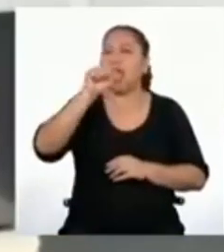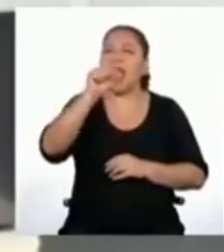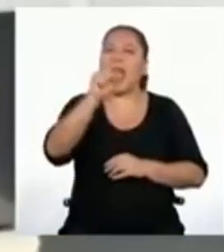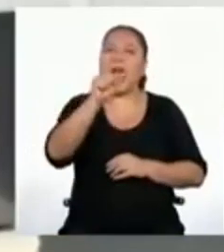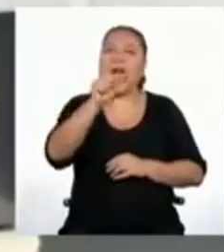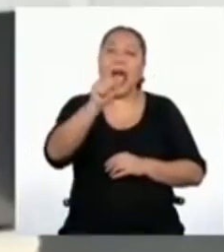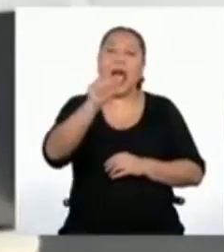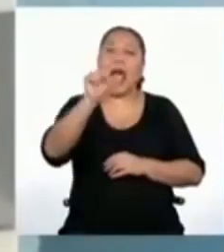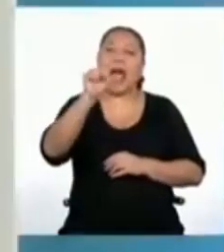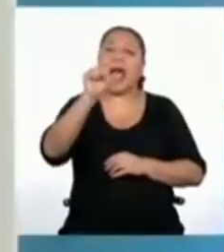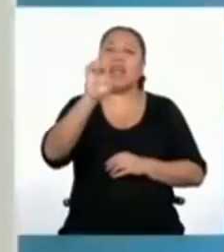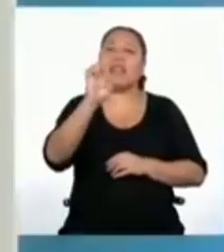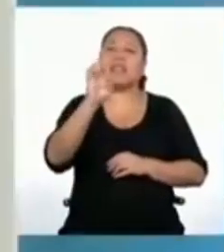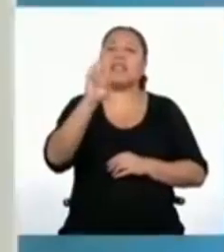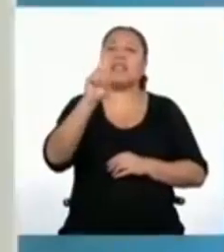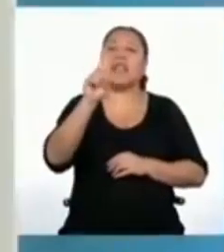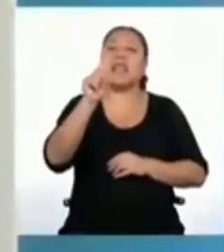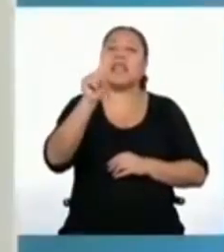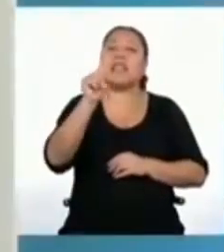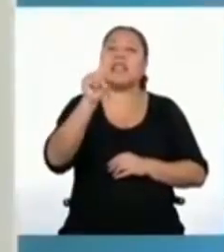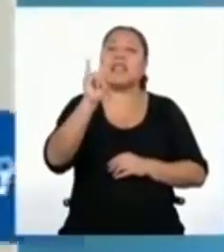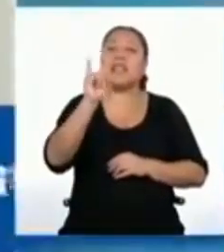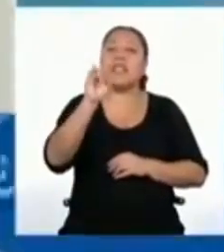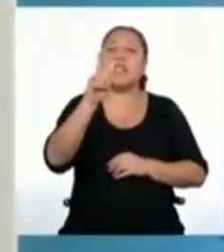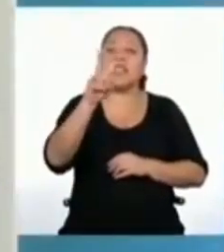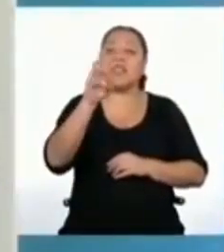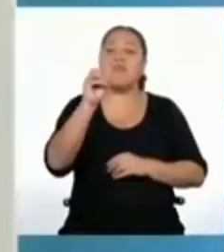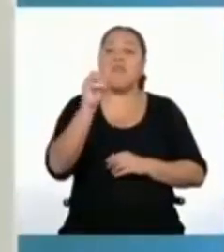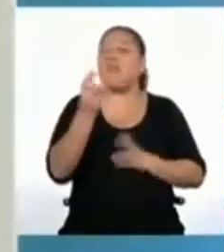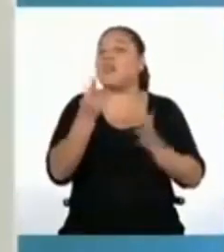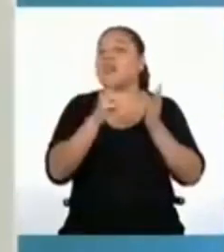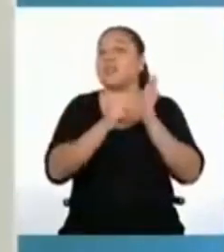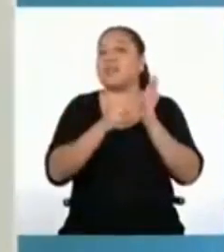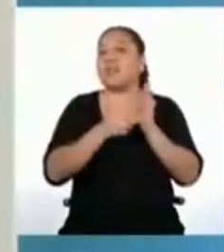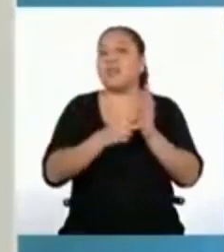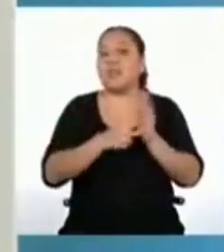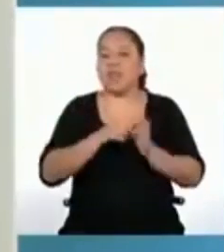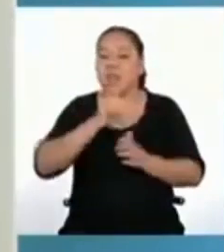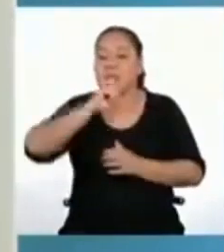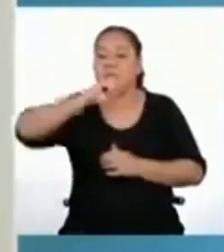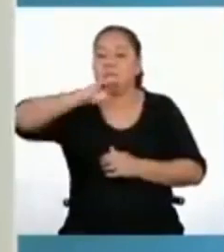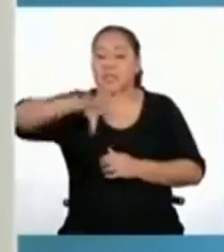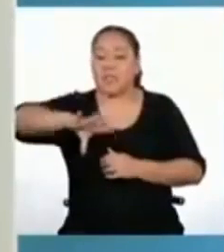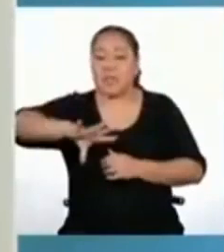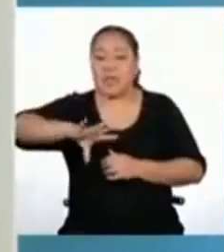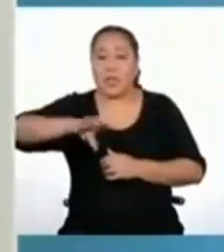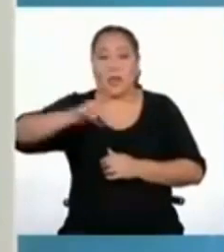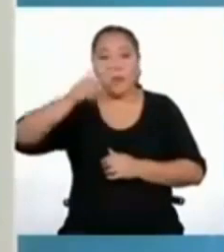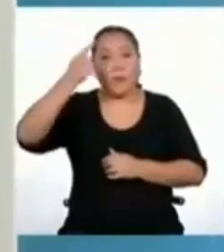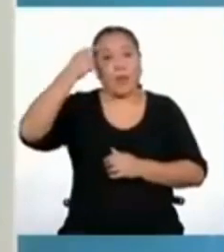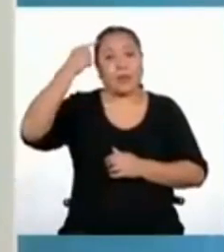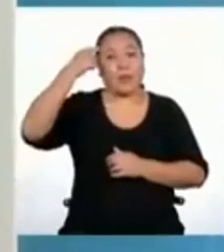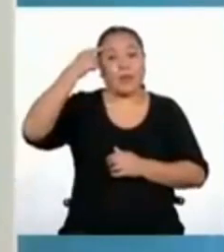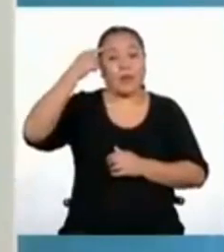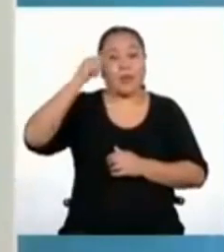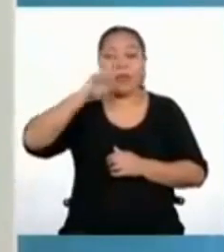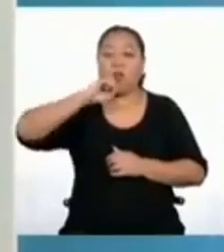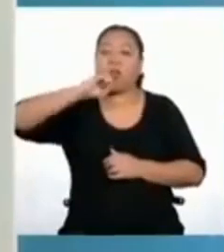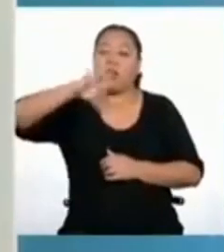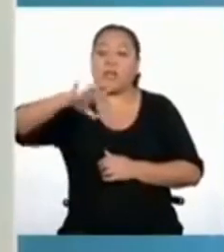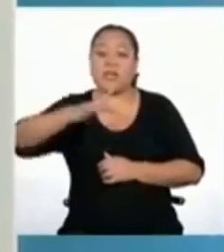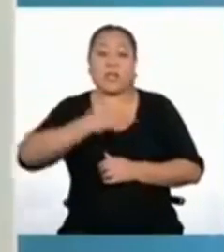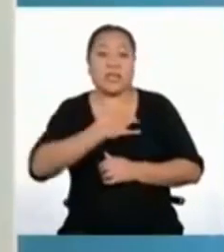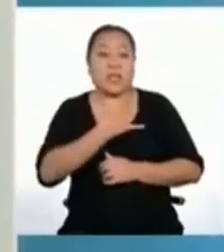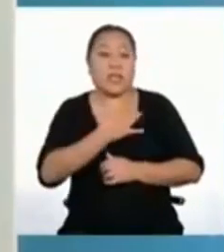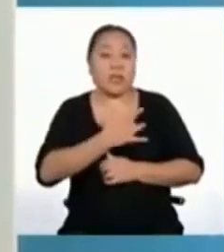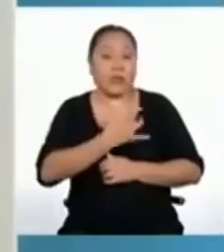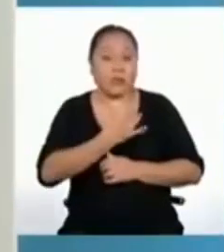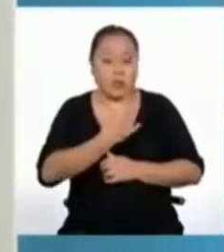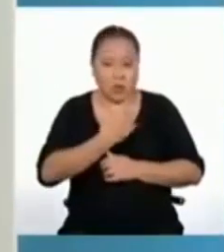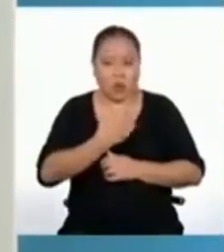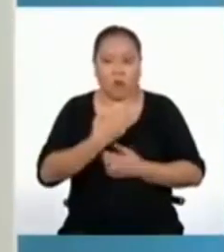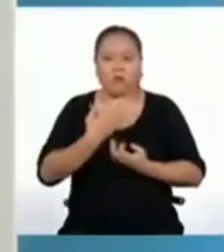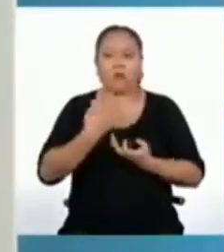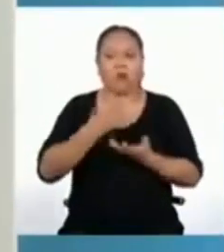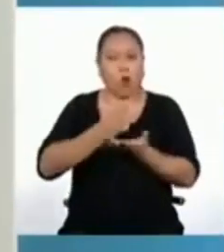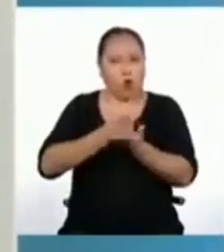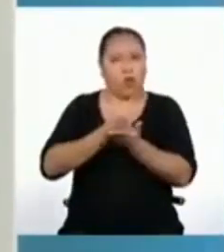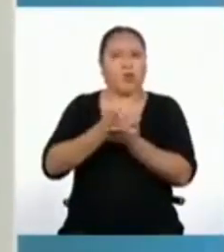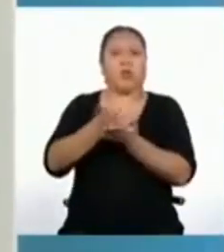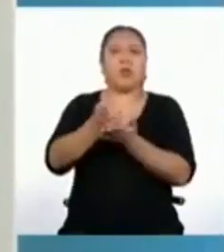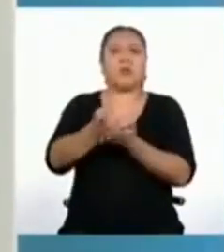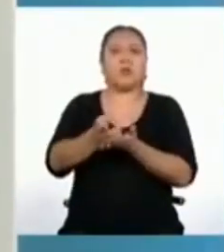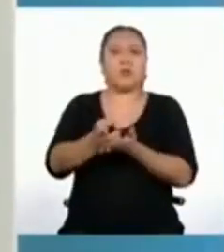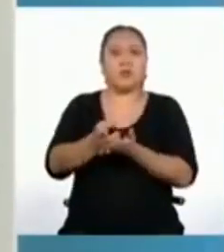¿Eso qué significa? Significa comunicar pensamientos y sentimientos de forma honesta y